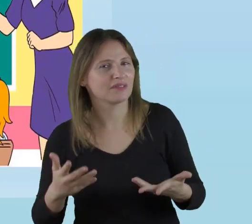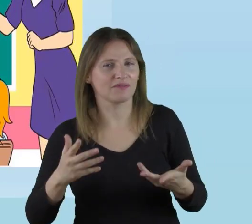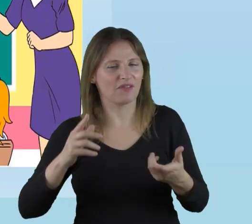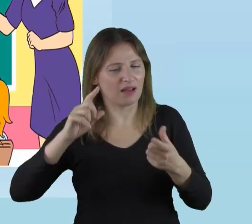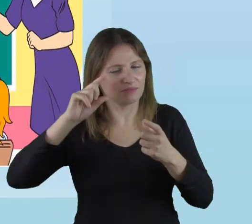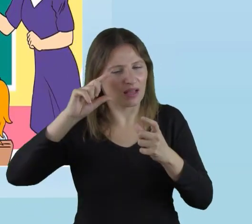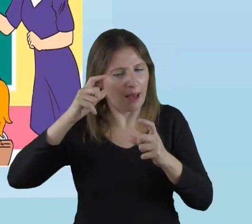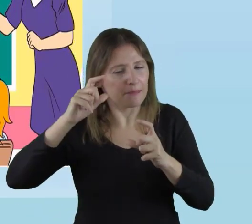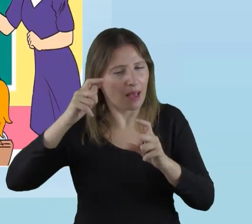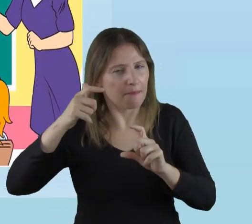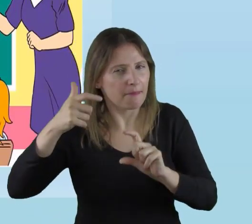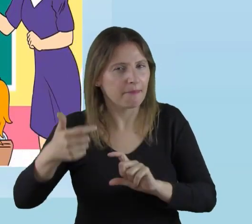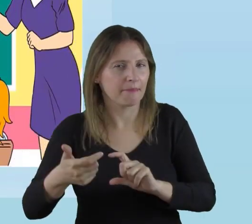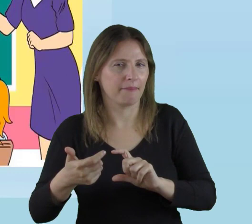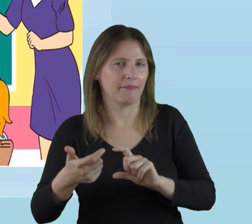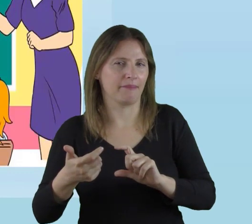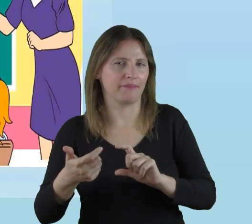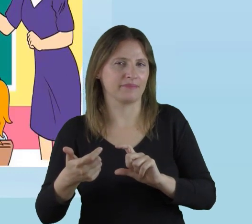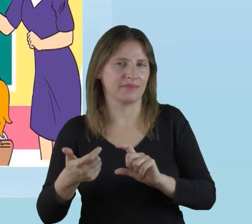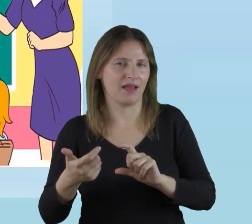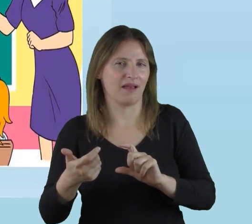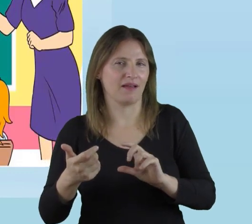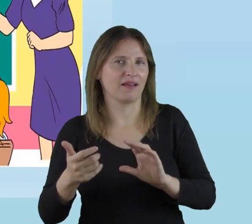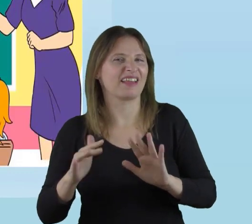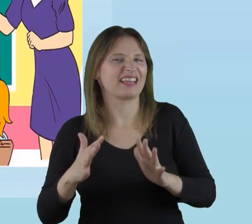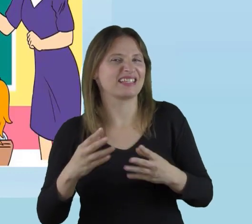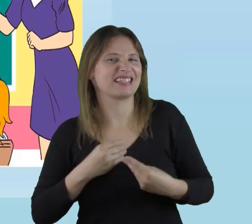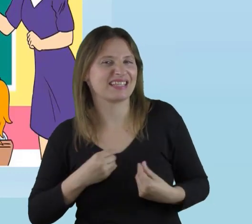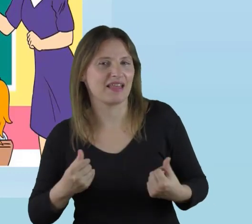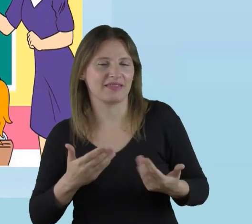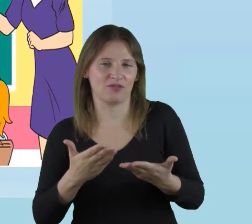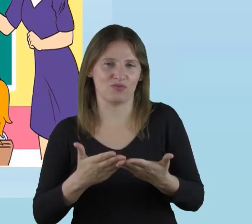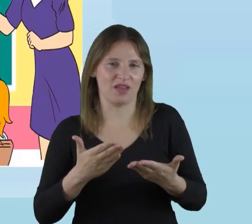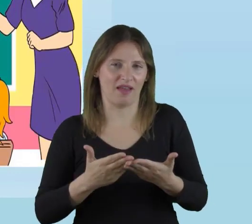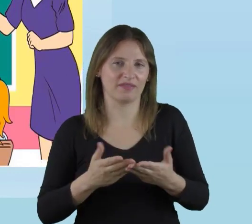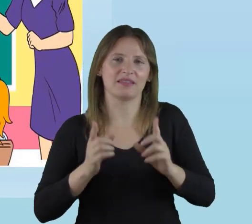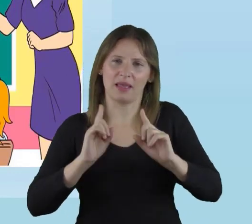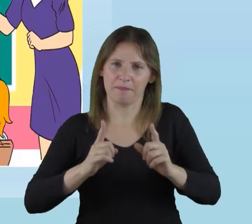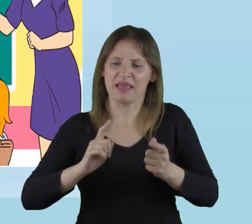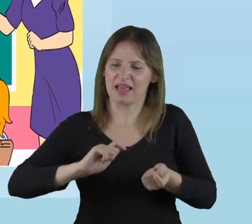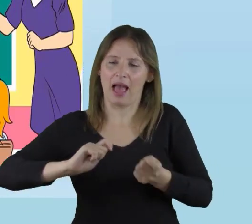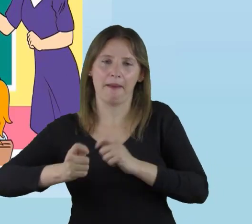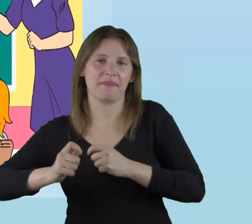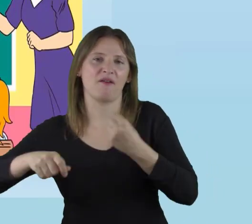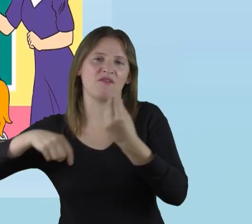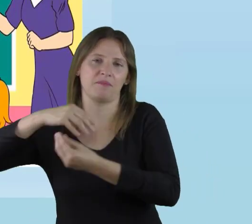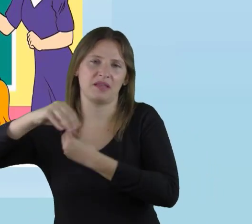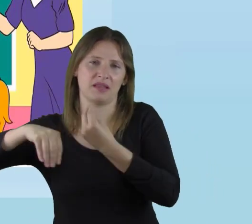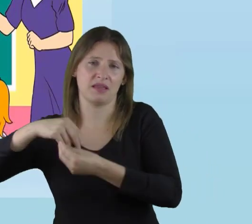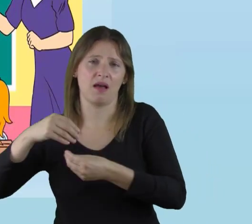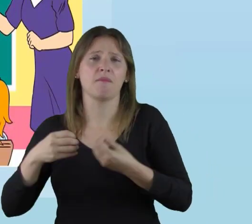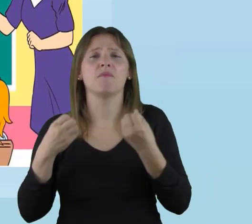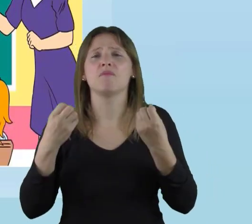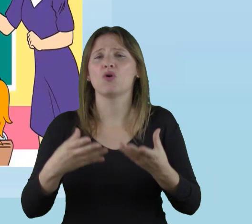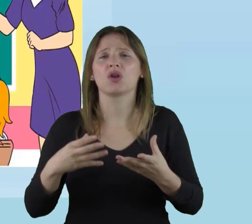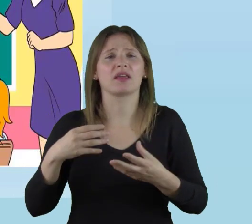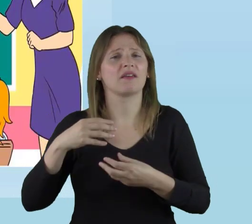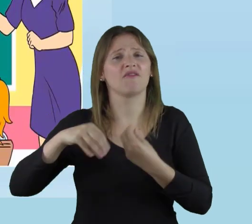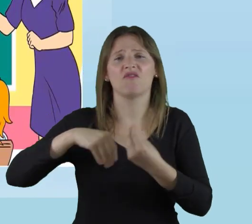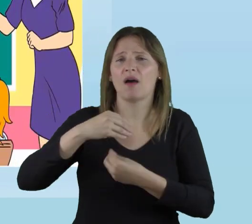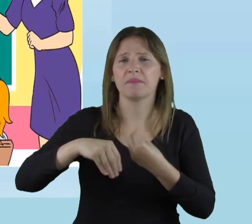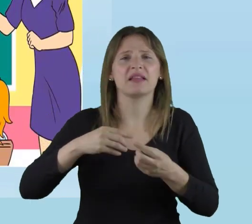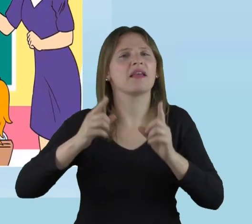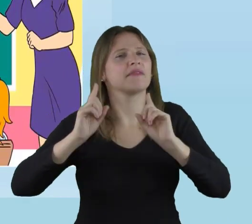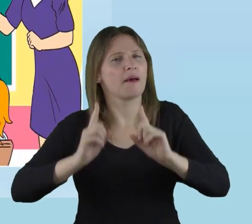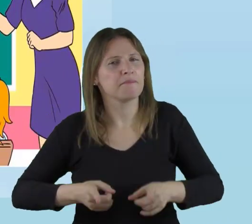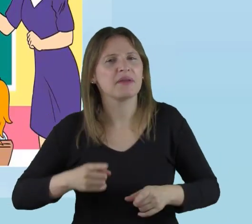Entonces, va cambiando la mirada del estudiante y de la familia. Porque la familia